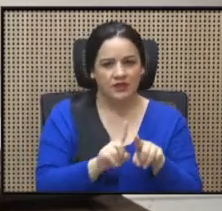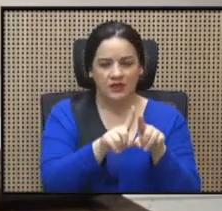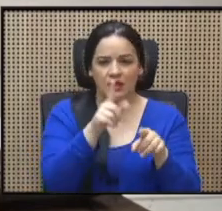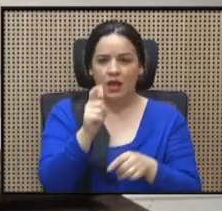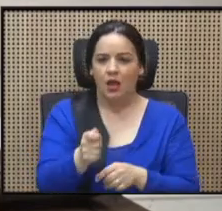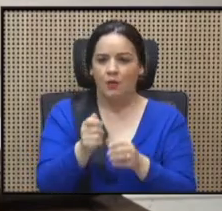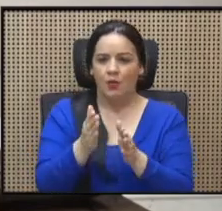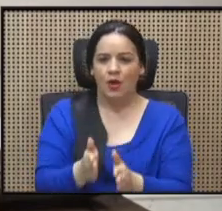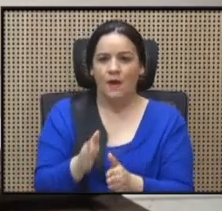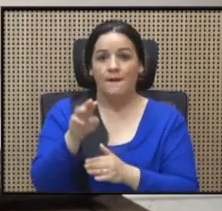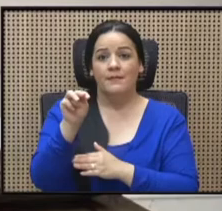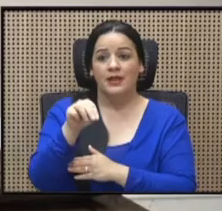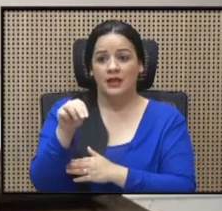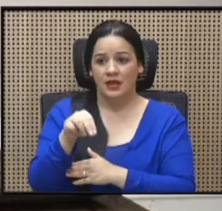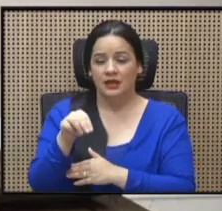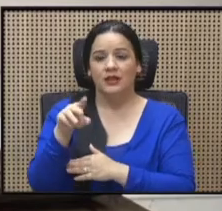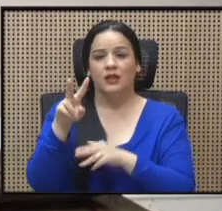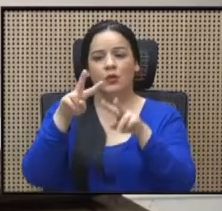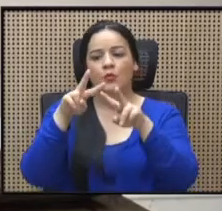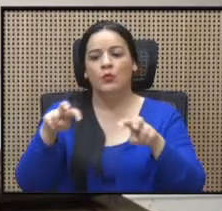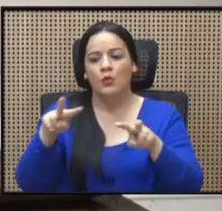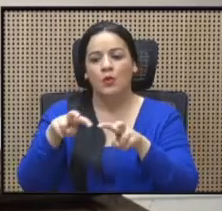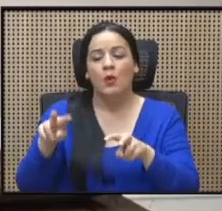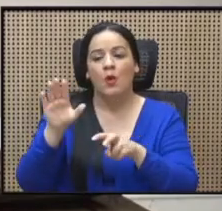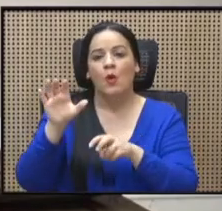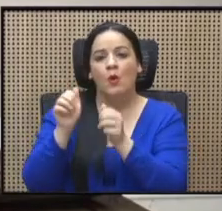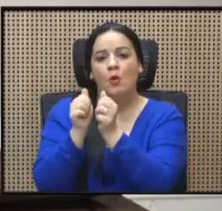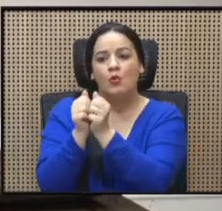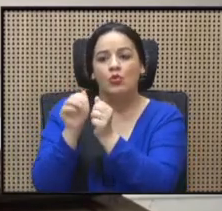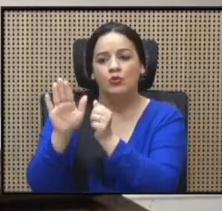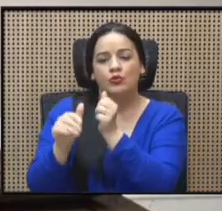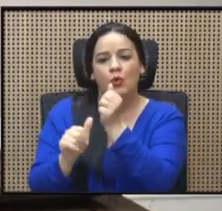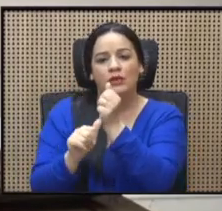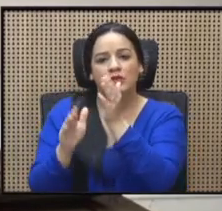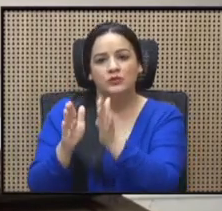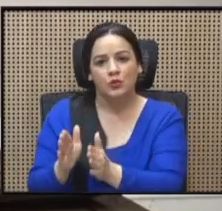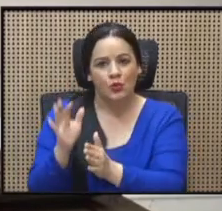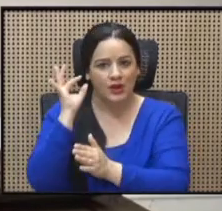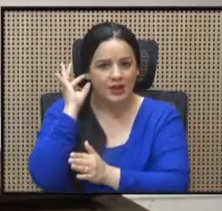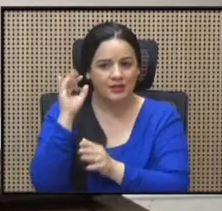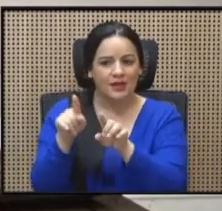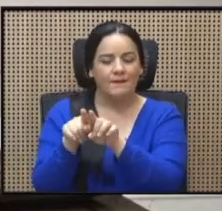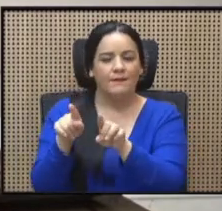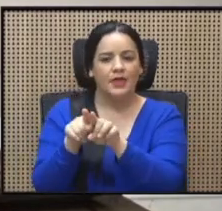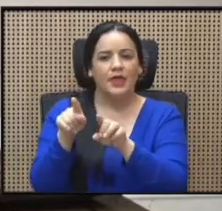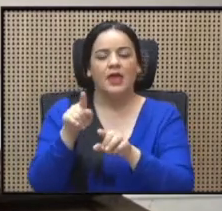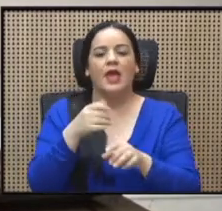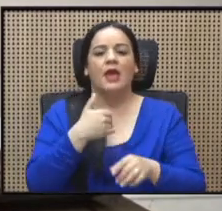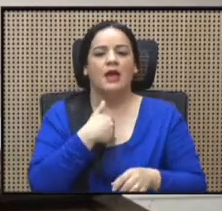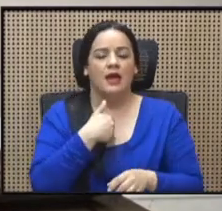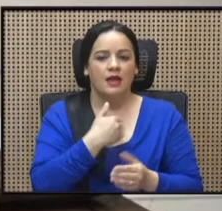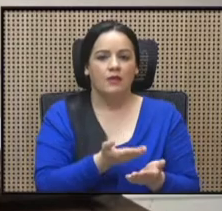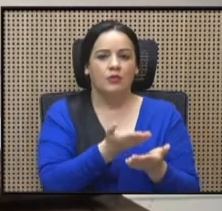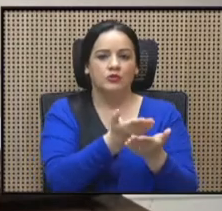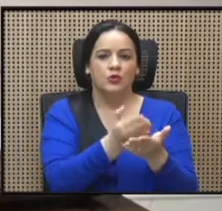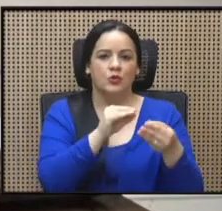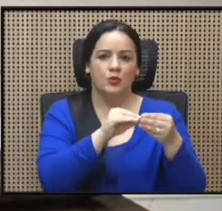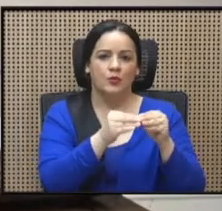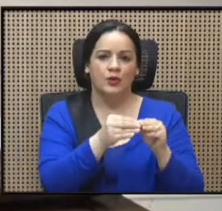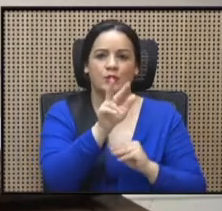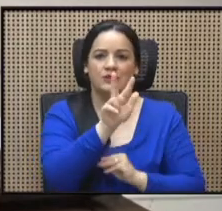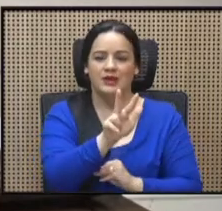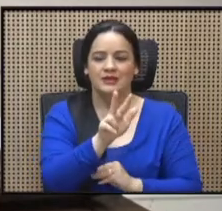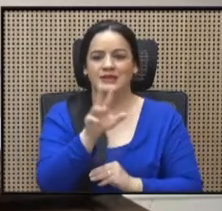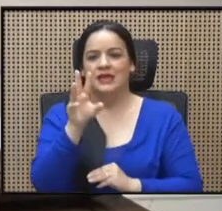revisó con su asesora también, existe la moción número tres, número seis y número ocho, que también